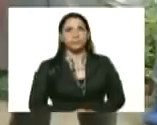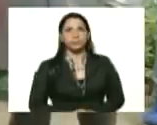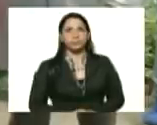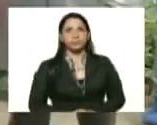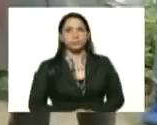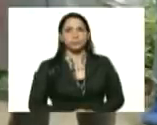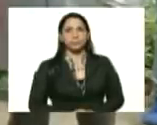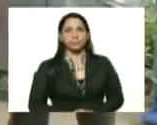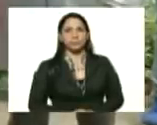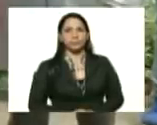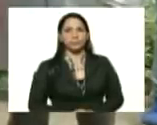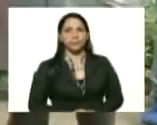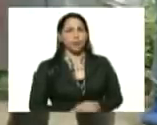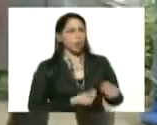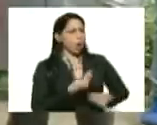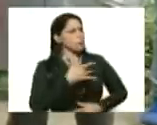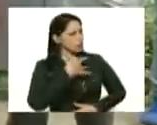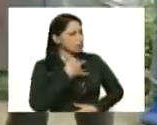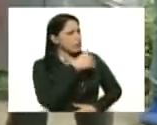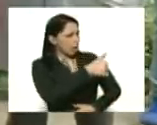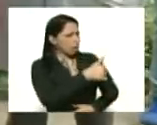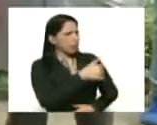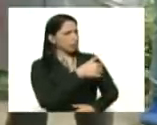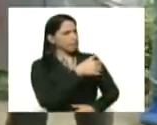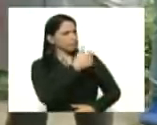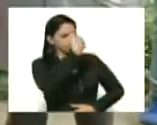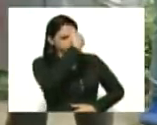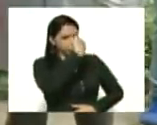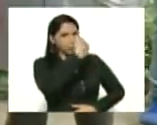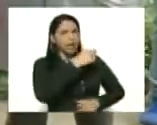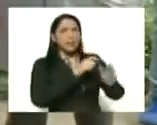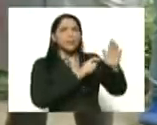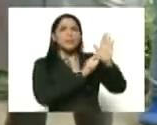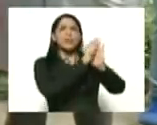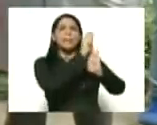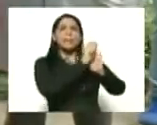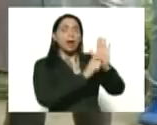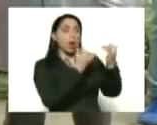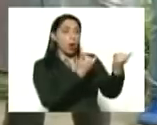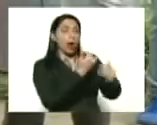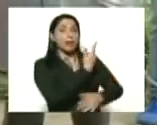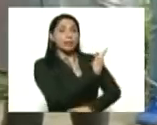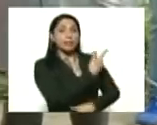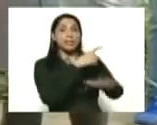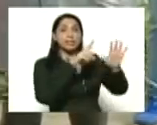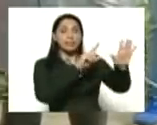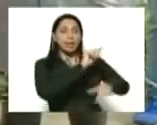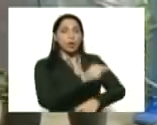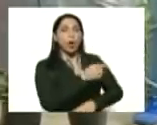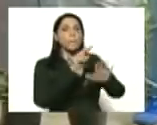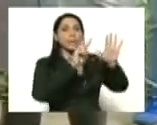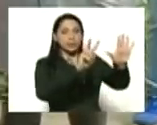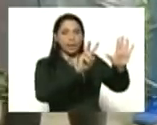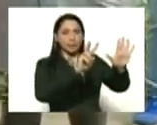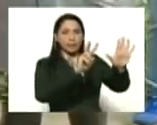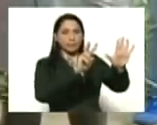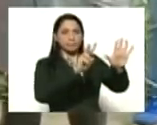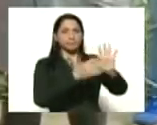¿Cómo está, señora Cruz? Vamos a hacer la toma de la temperatura. En este momento tiene 36 7 de temperatura.